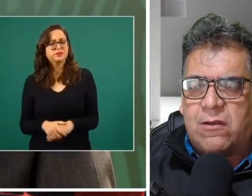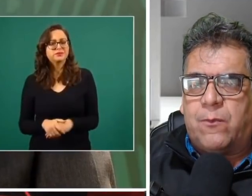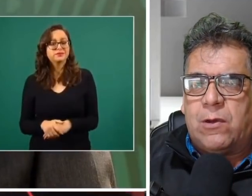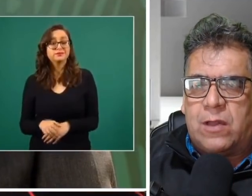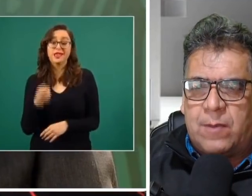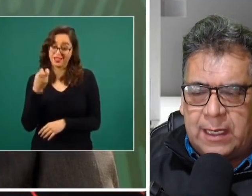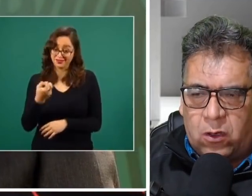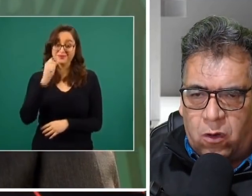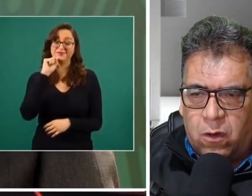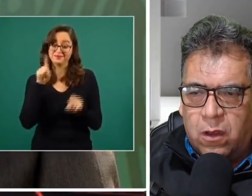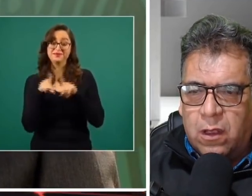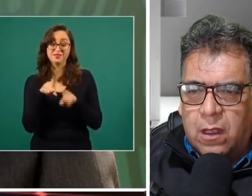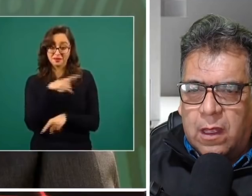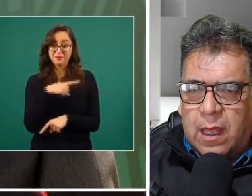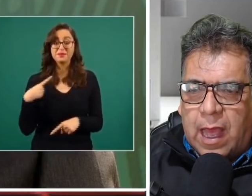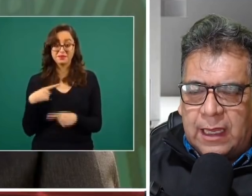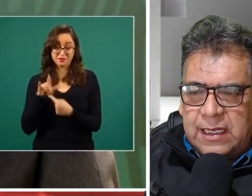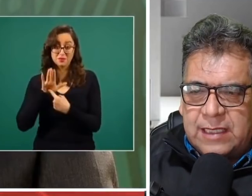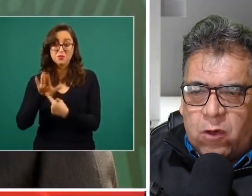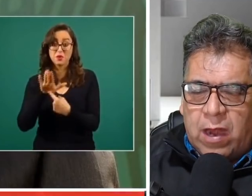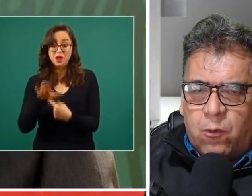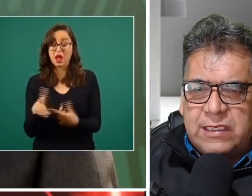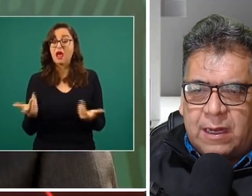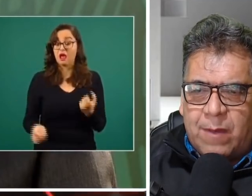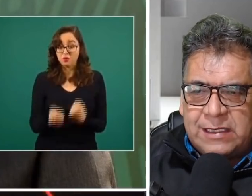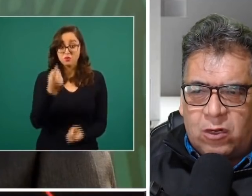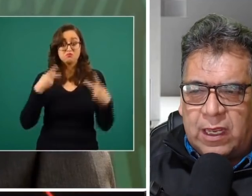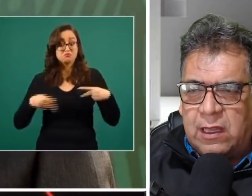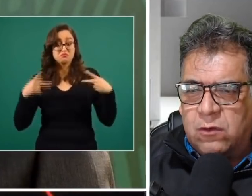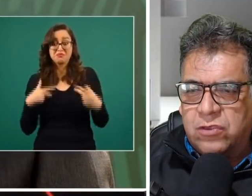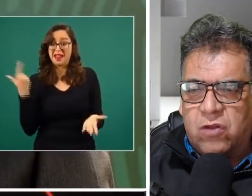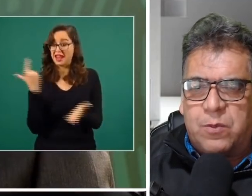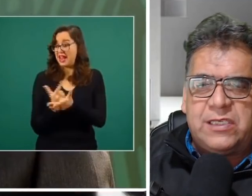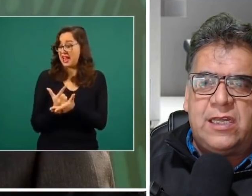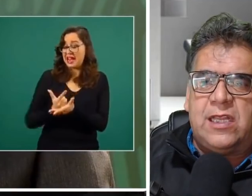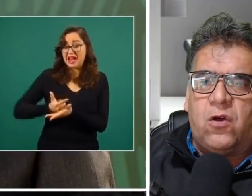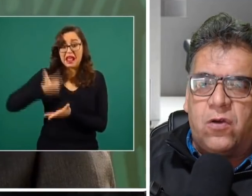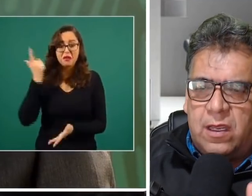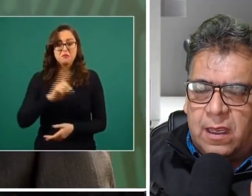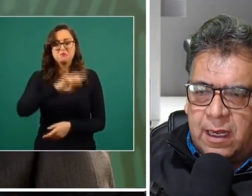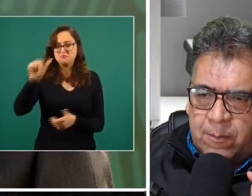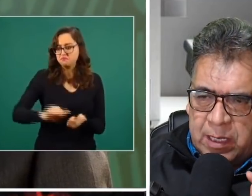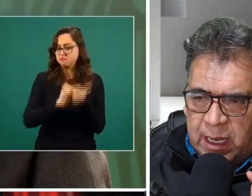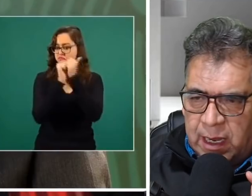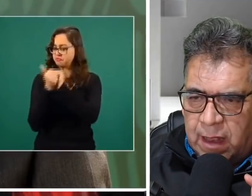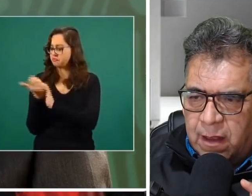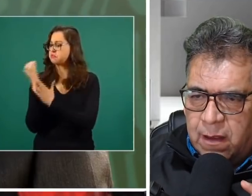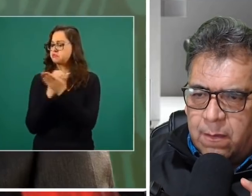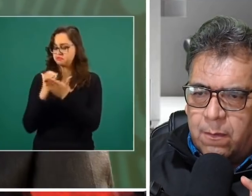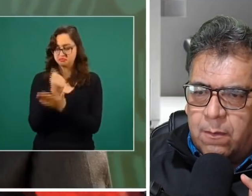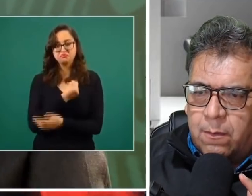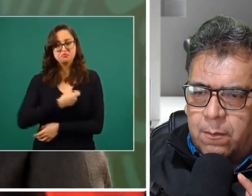saqueando al pueblo de México aquí está una muestra más de lo que denunció el presidente hoy en la mañanera